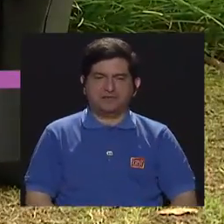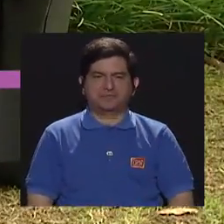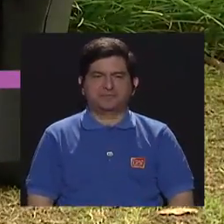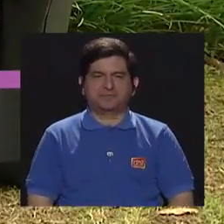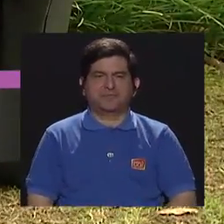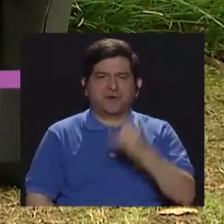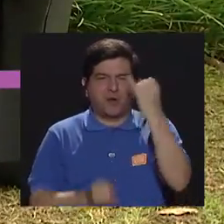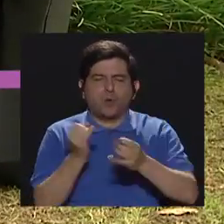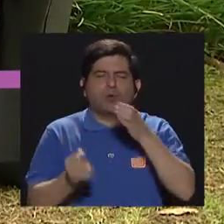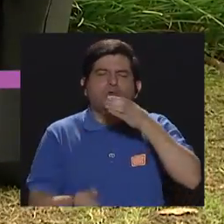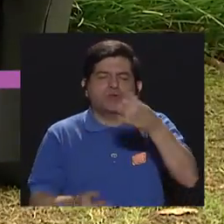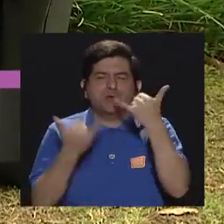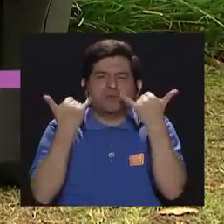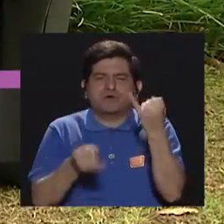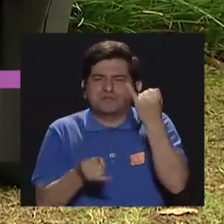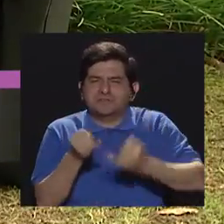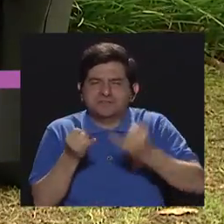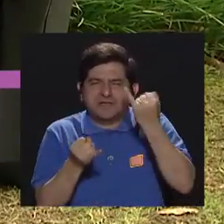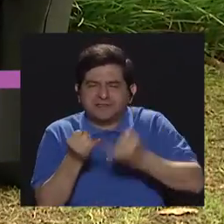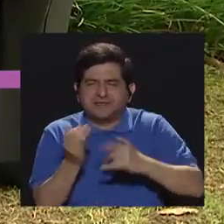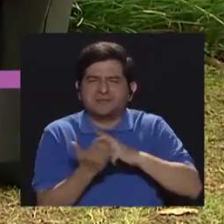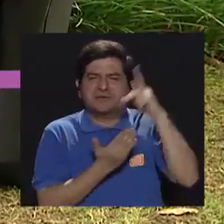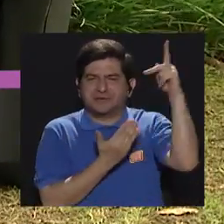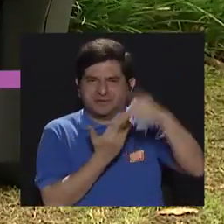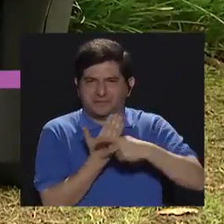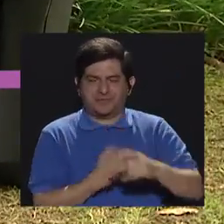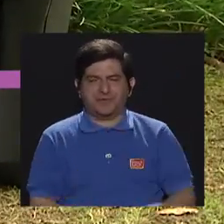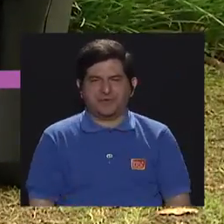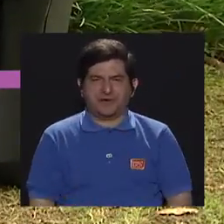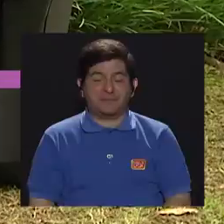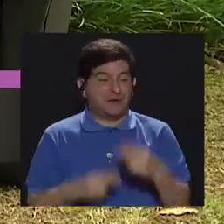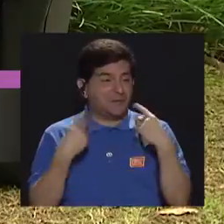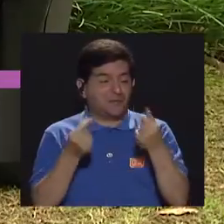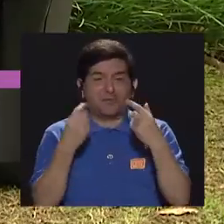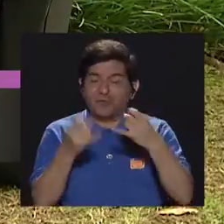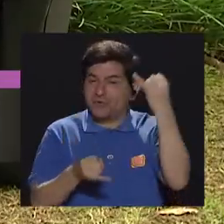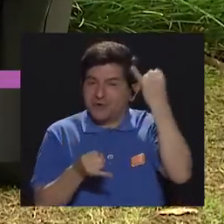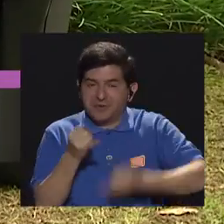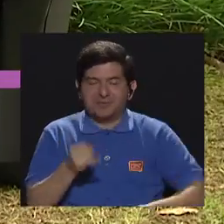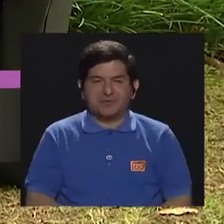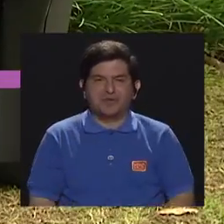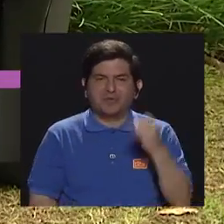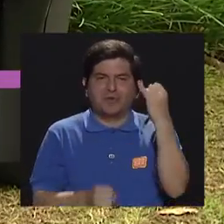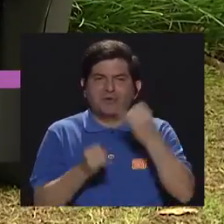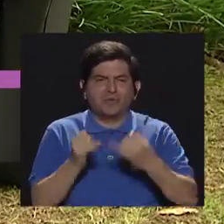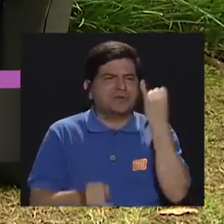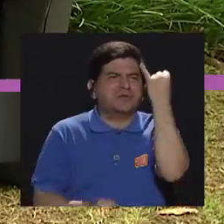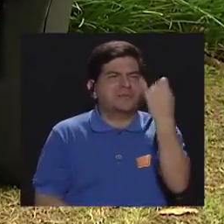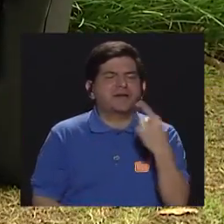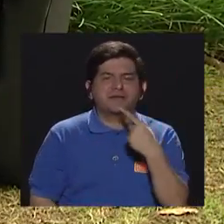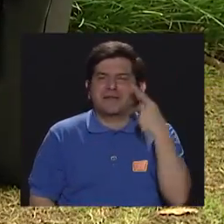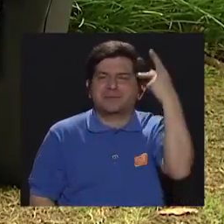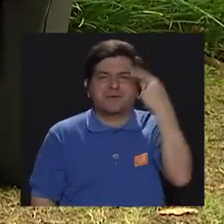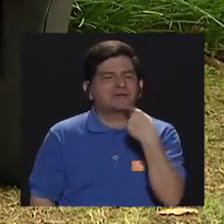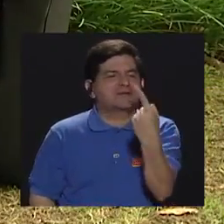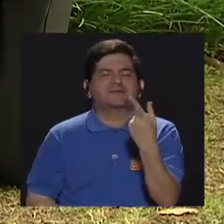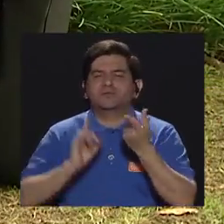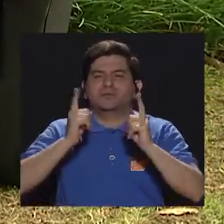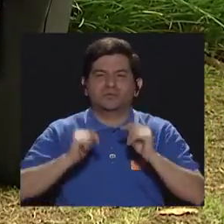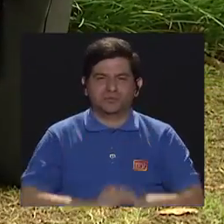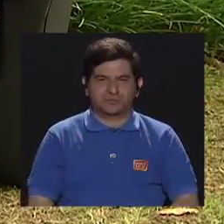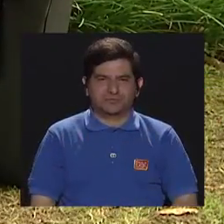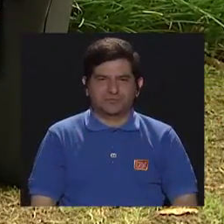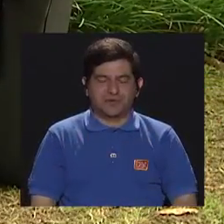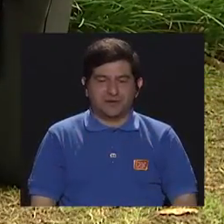Un último consejo, porque ya casi tenemos que cerrar el programa que se nos ha ido tan rápido. Un último consejo para los padres de familia. Bueno,